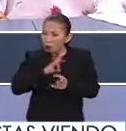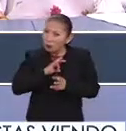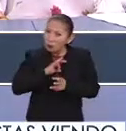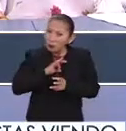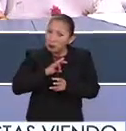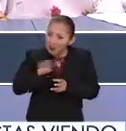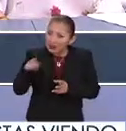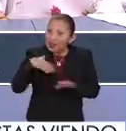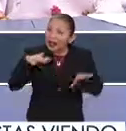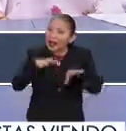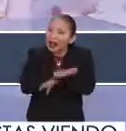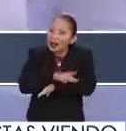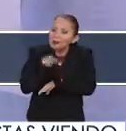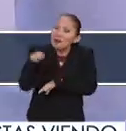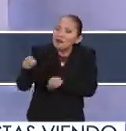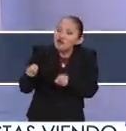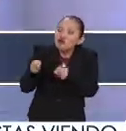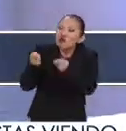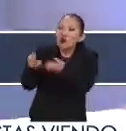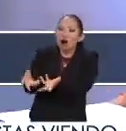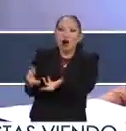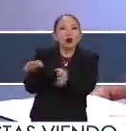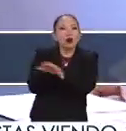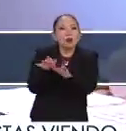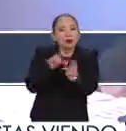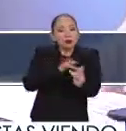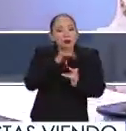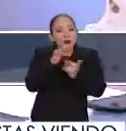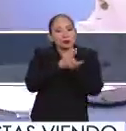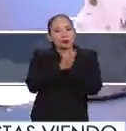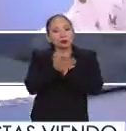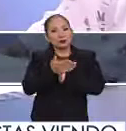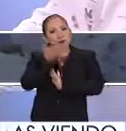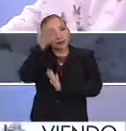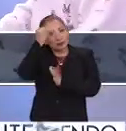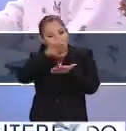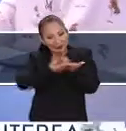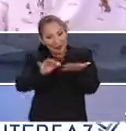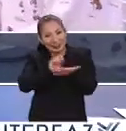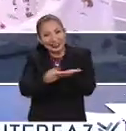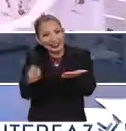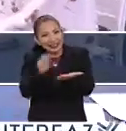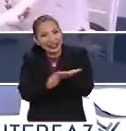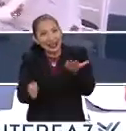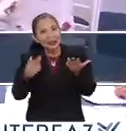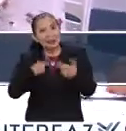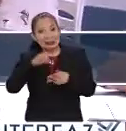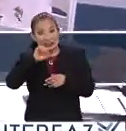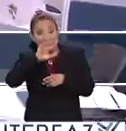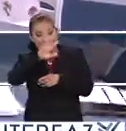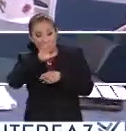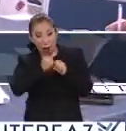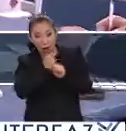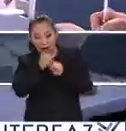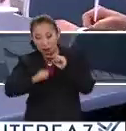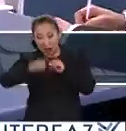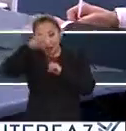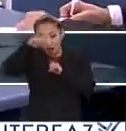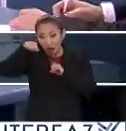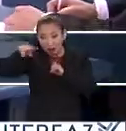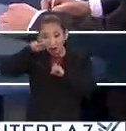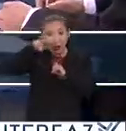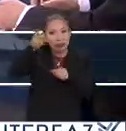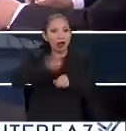hecho del cambio que le das a una persona al que se pueda aprender a leer y escribir. De una persona mayor de 65 años, imagínate que